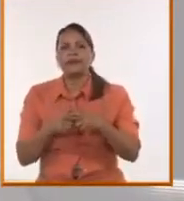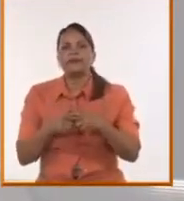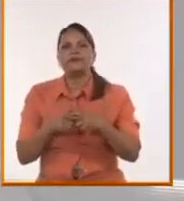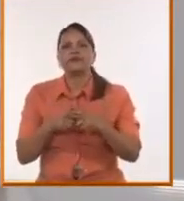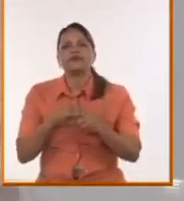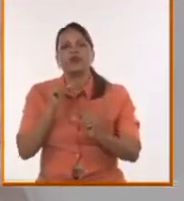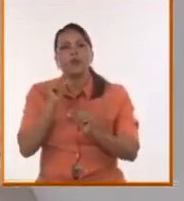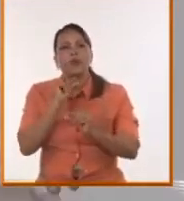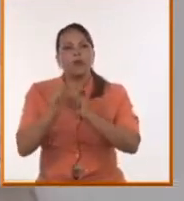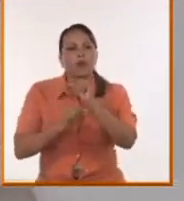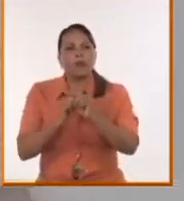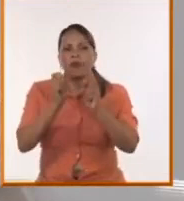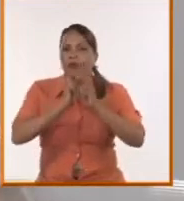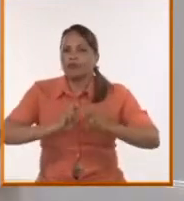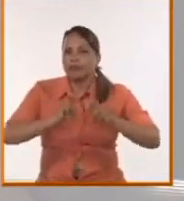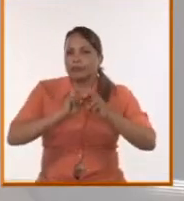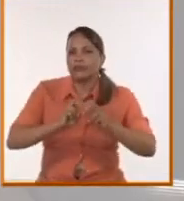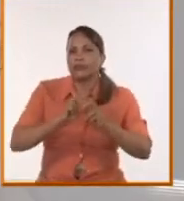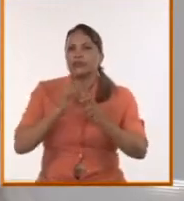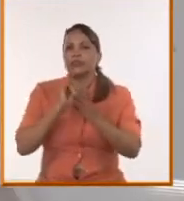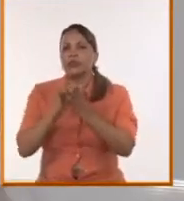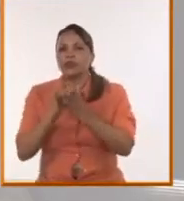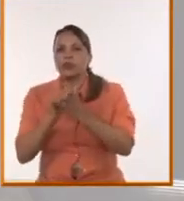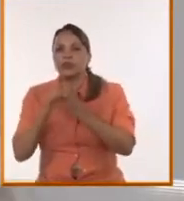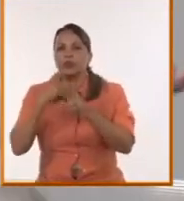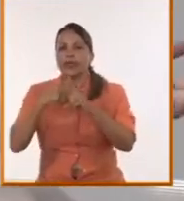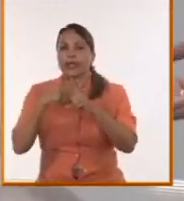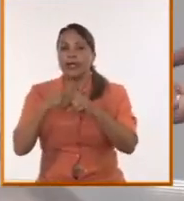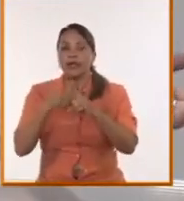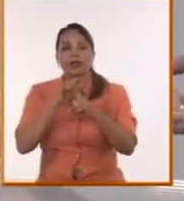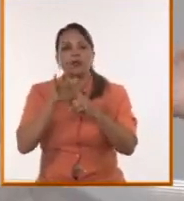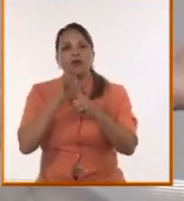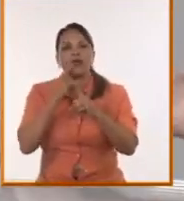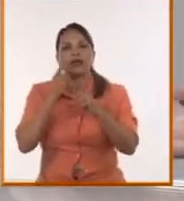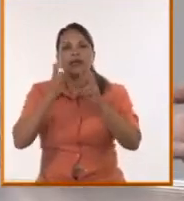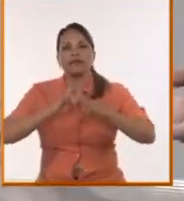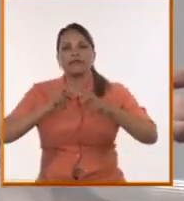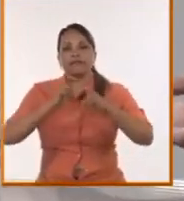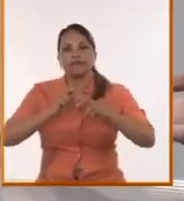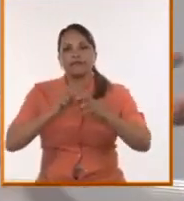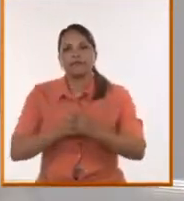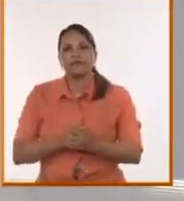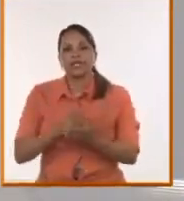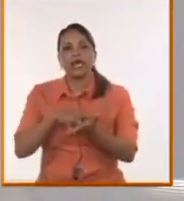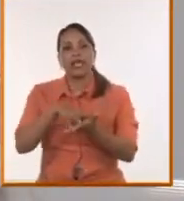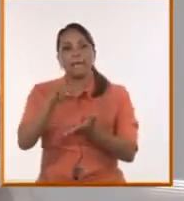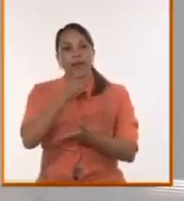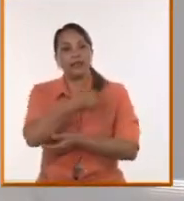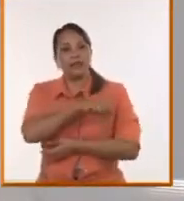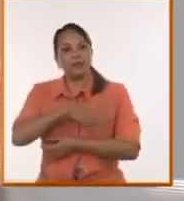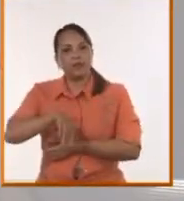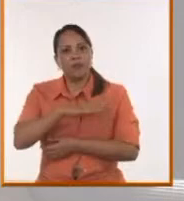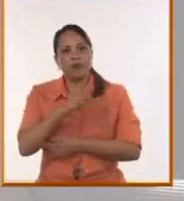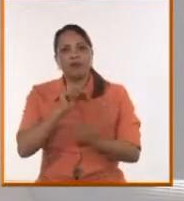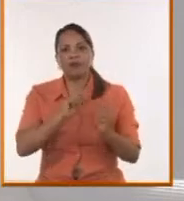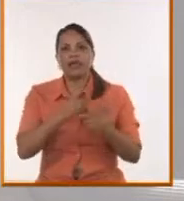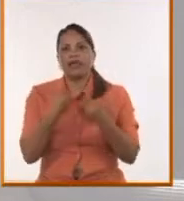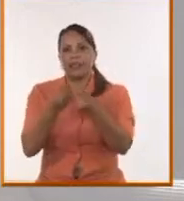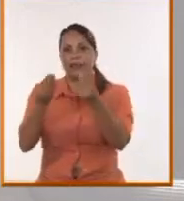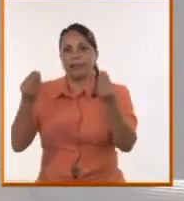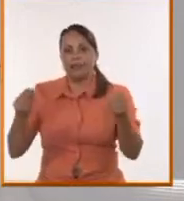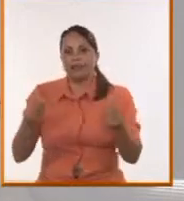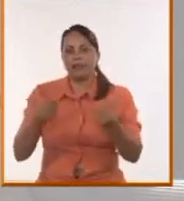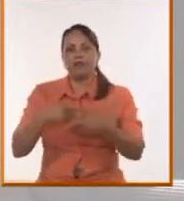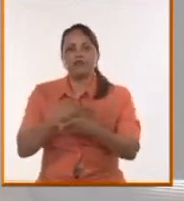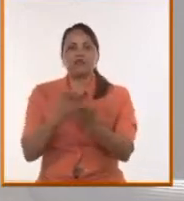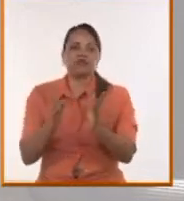tratando de disputar lo mismo en YouTube que en X, pero también estuve regalando calcomanías en las plazas públicas, ¿no? Para que se conecten, para que, es